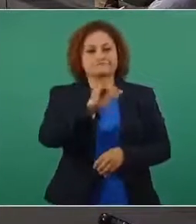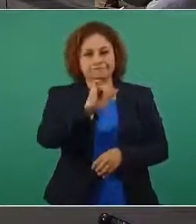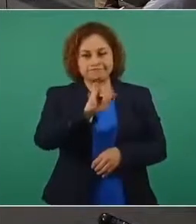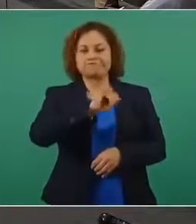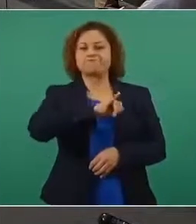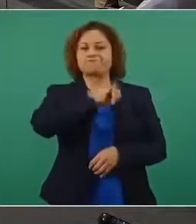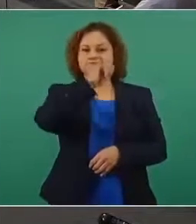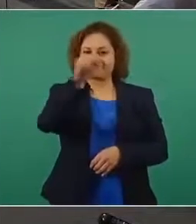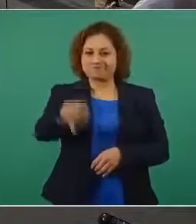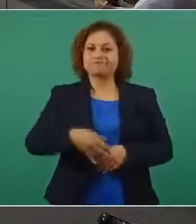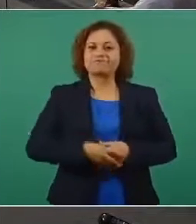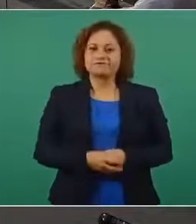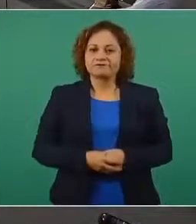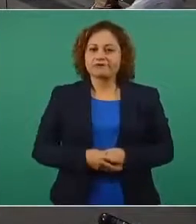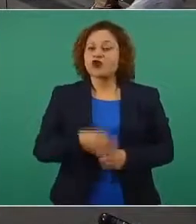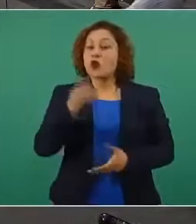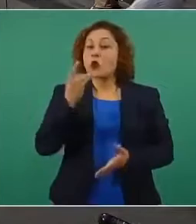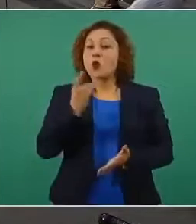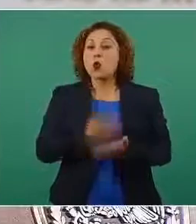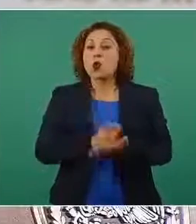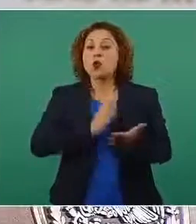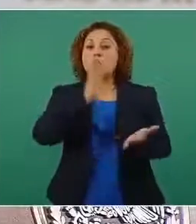si solo se puede llegar ahí